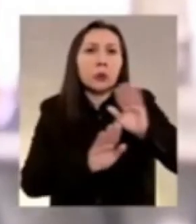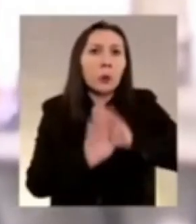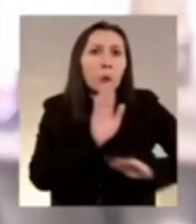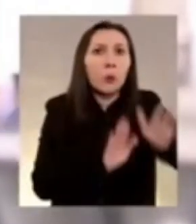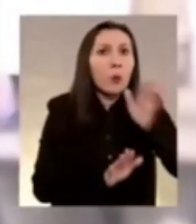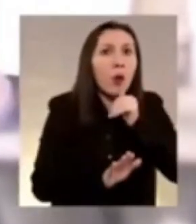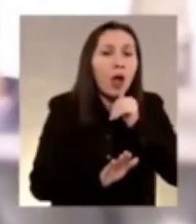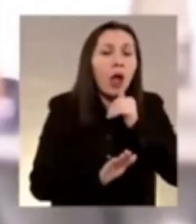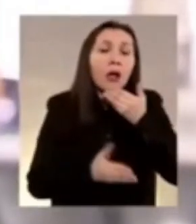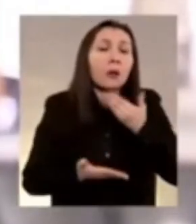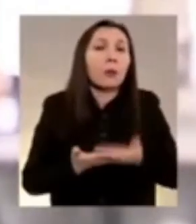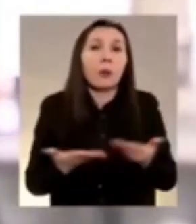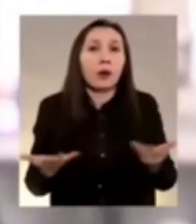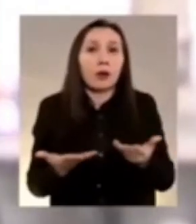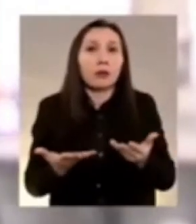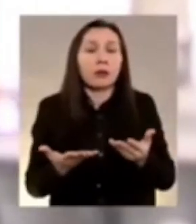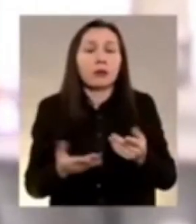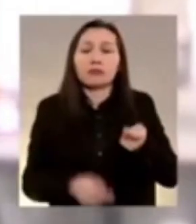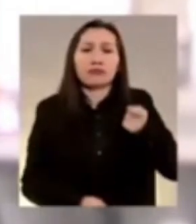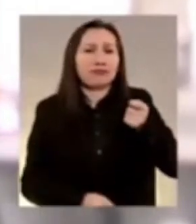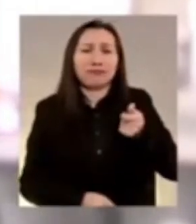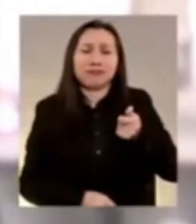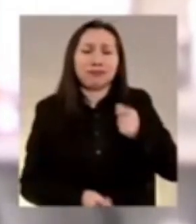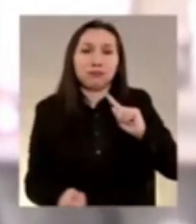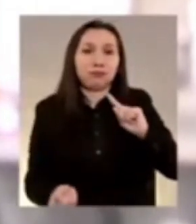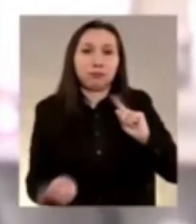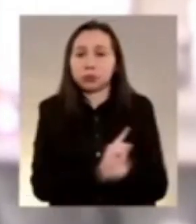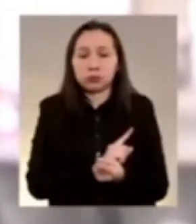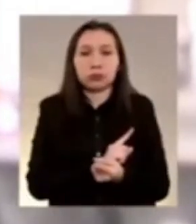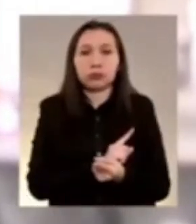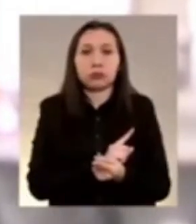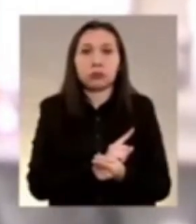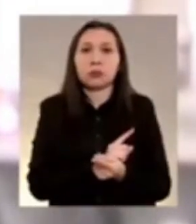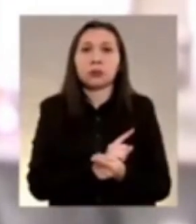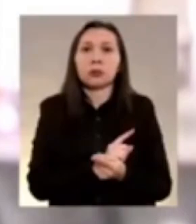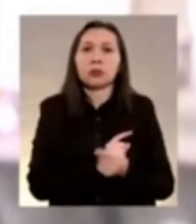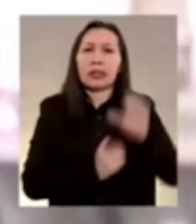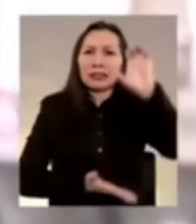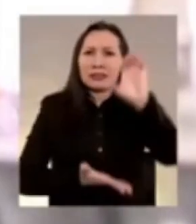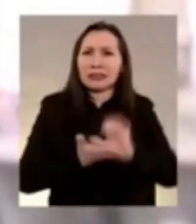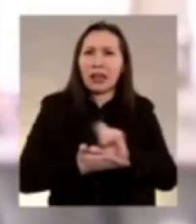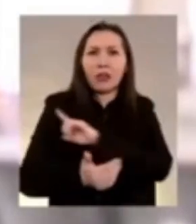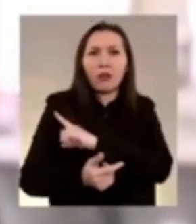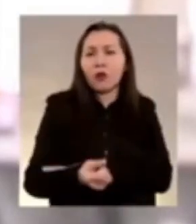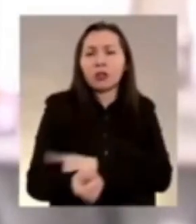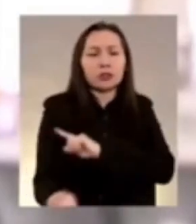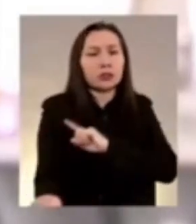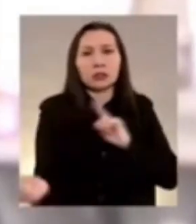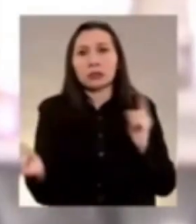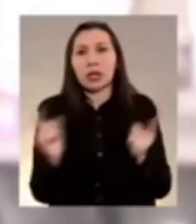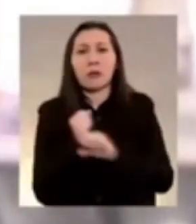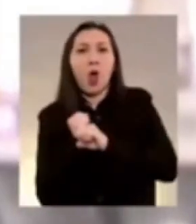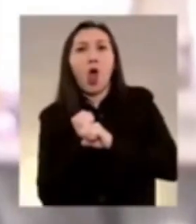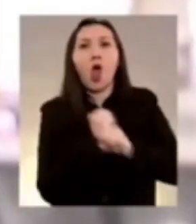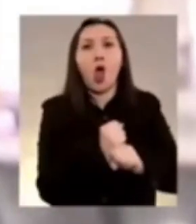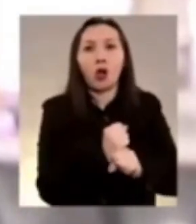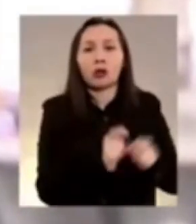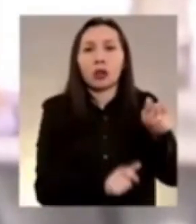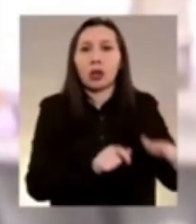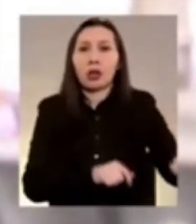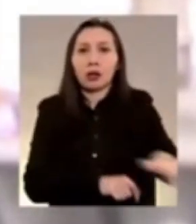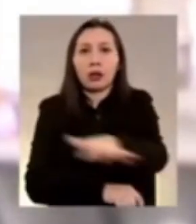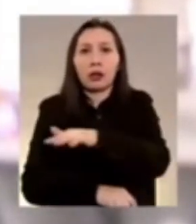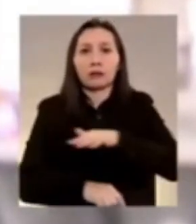cuando de un minuto a otro toda la fuerza del Estado se volvió en contra de ellos.